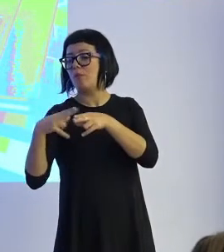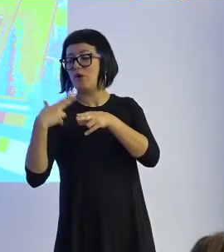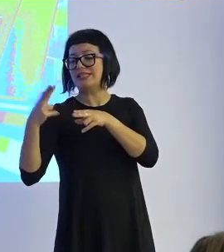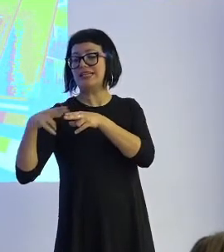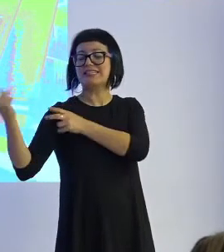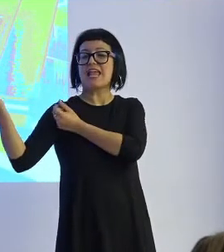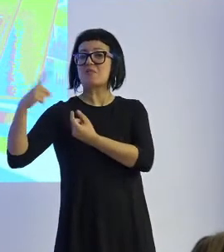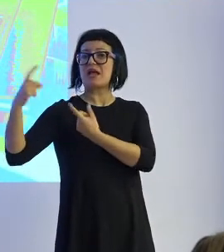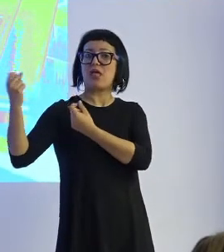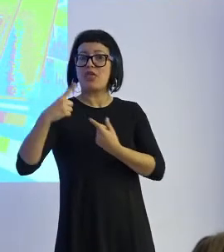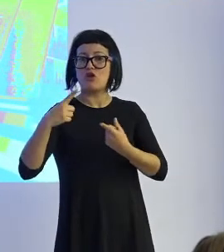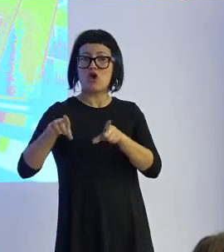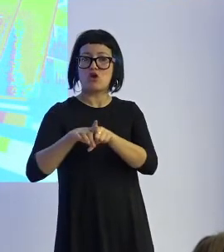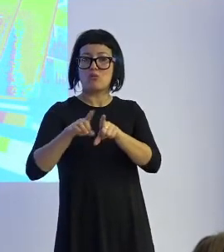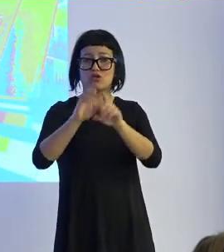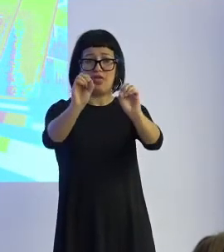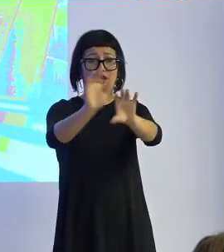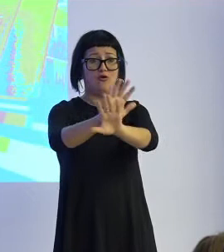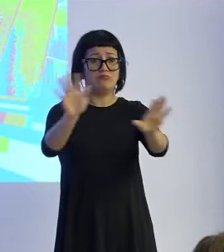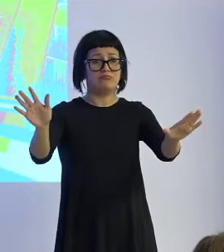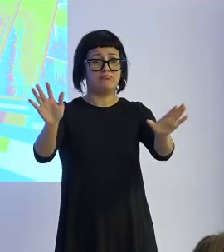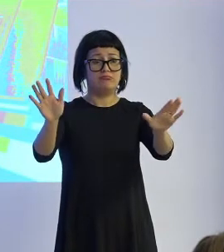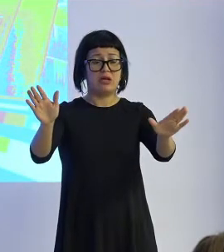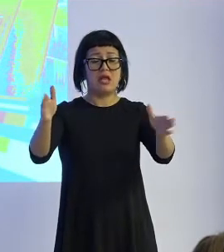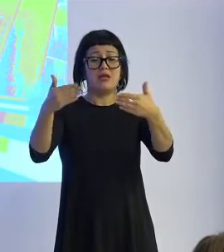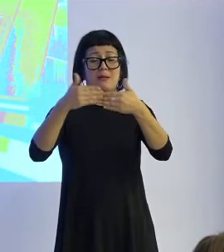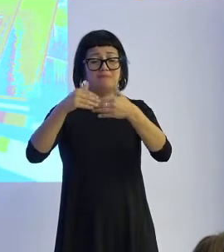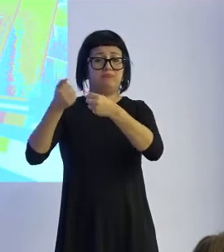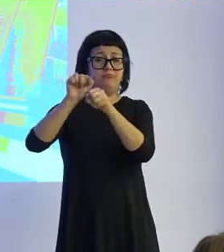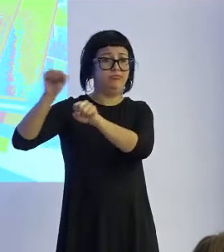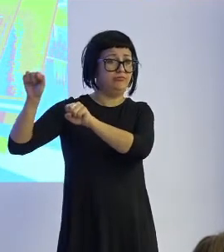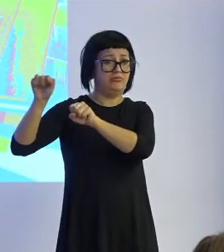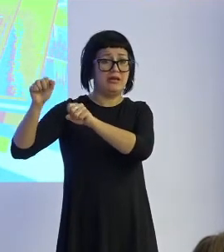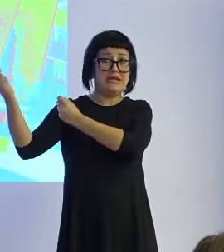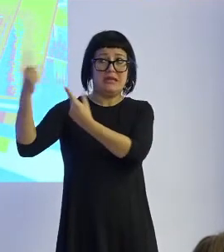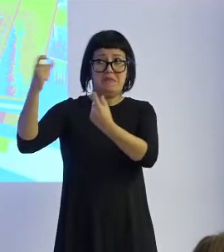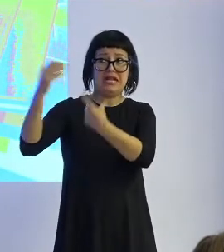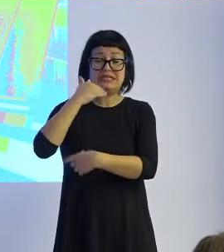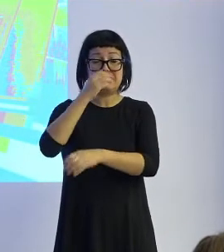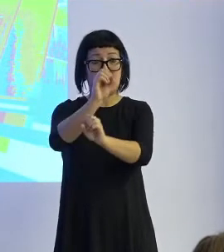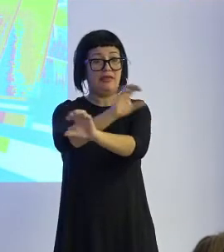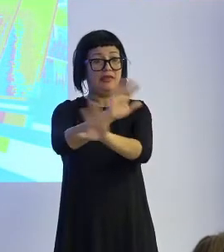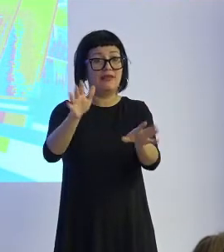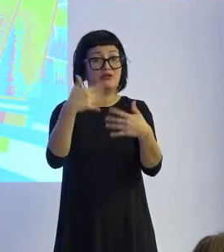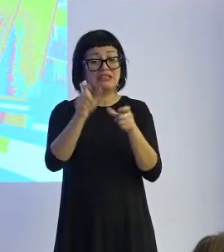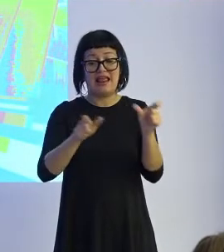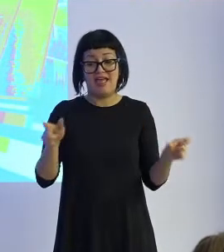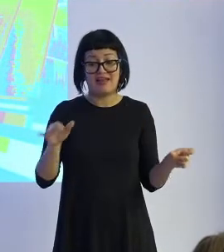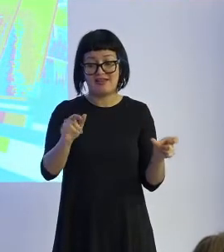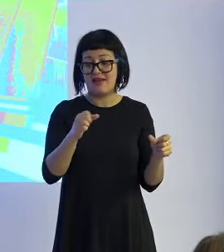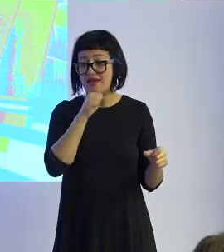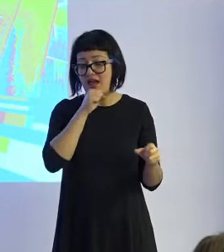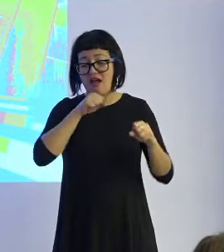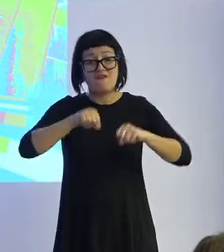de inmigración han sido nulas no se han abierto las puertas del país ha entrado poca inmigración con lo cual la gente que hay pues ha